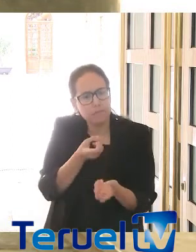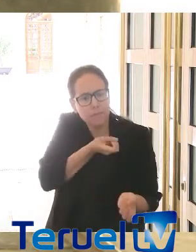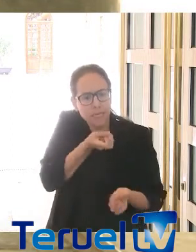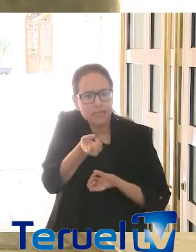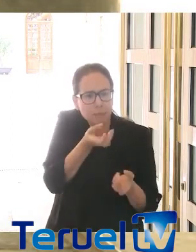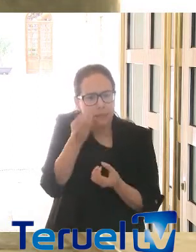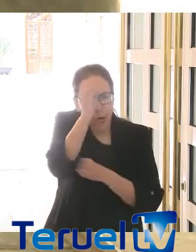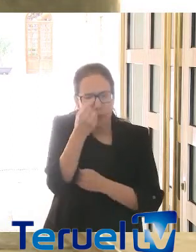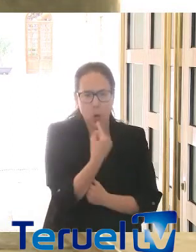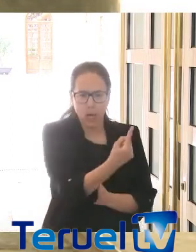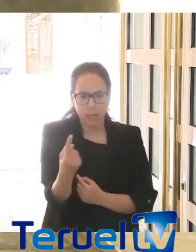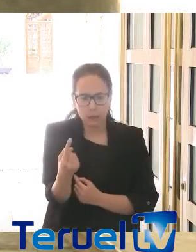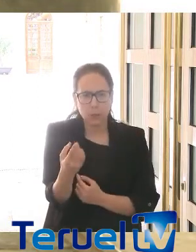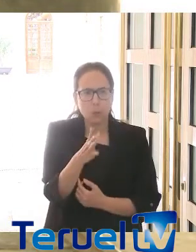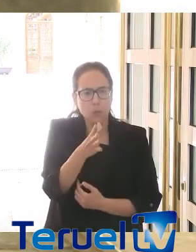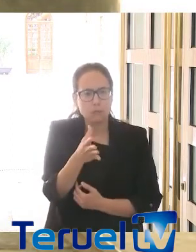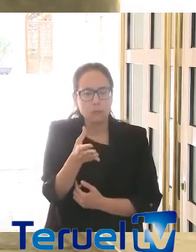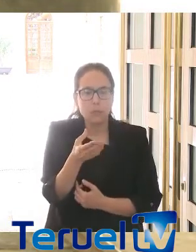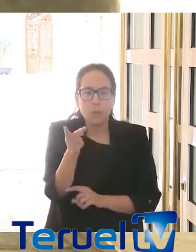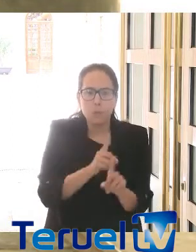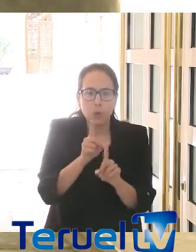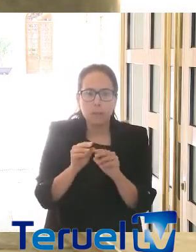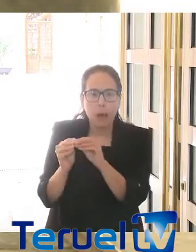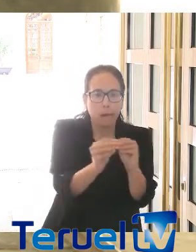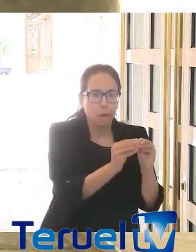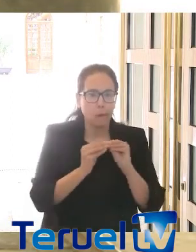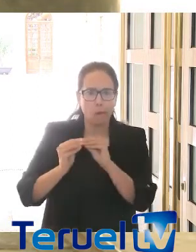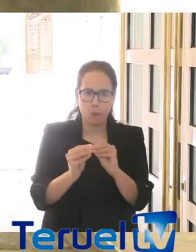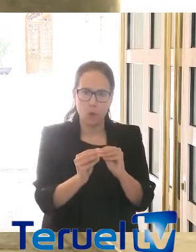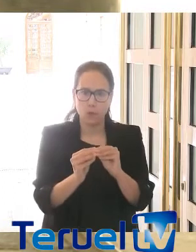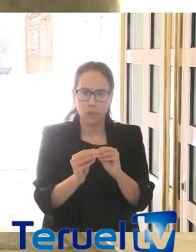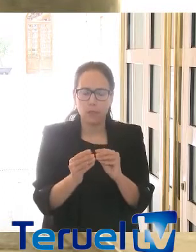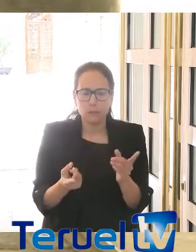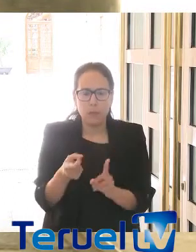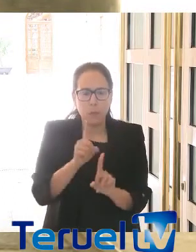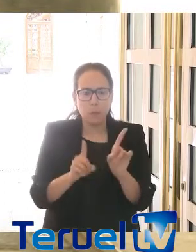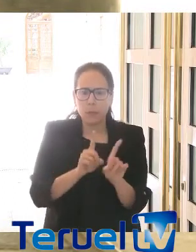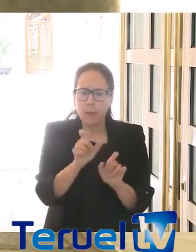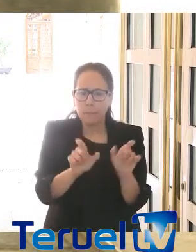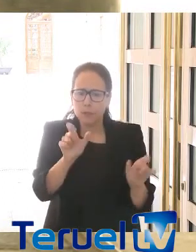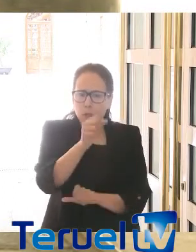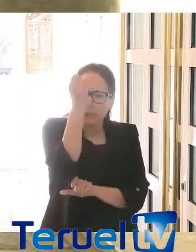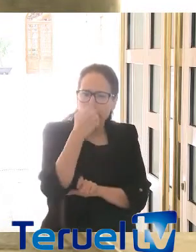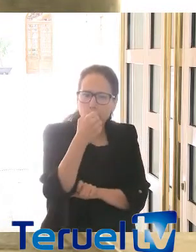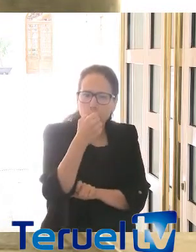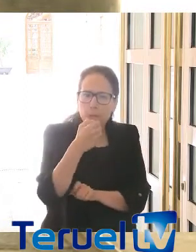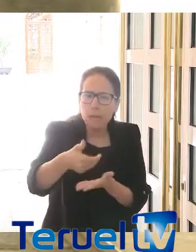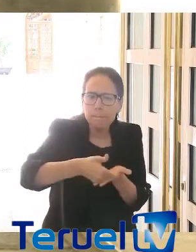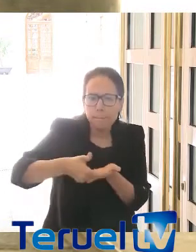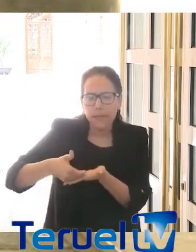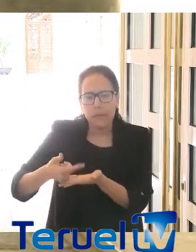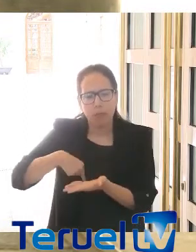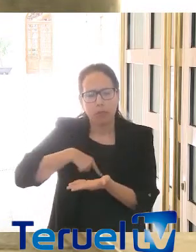El problema es un problema común para todos, es un problema que los aragoneses nos demandan soluciones, no que nos enfrentemos